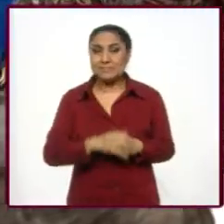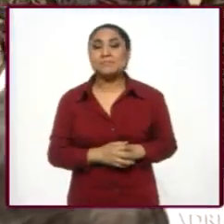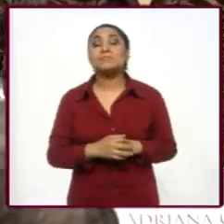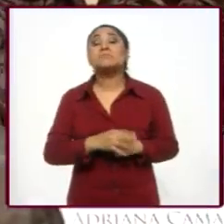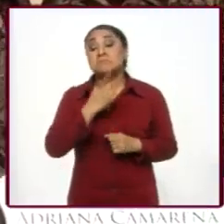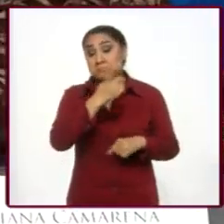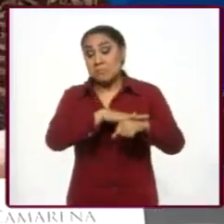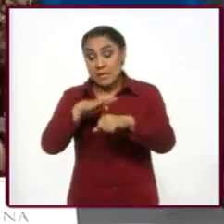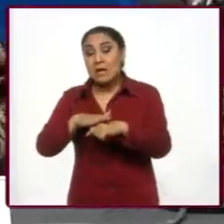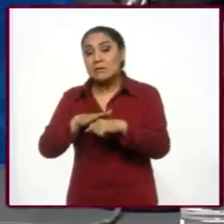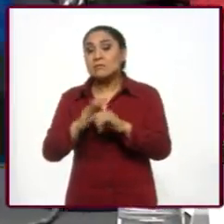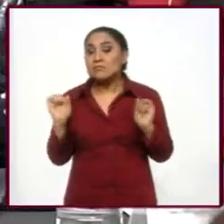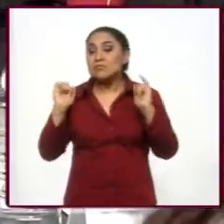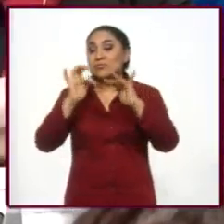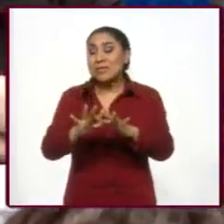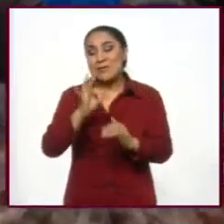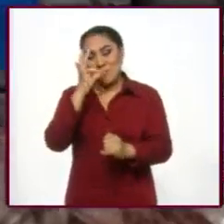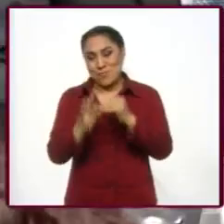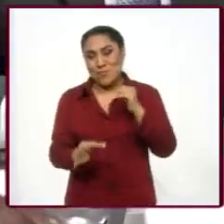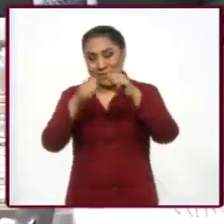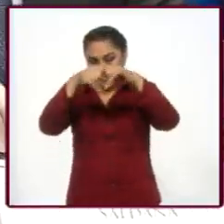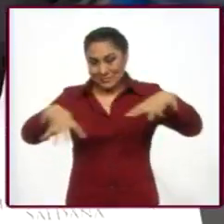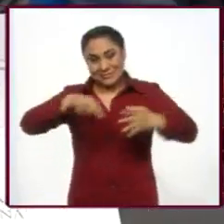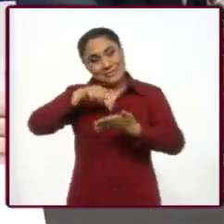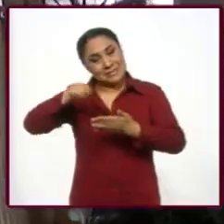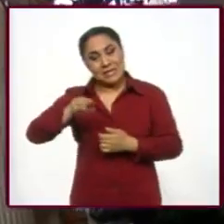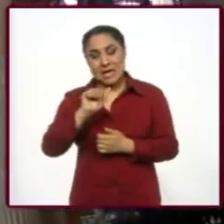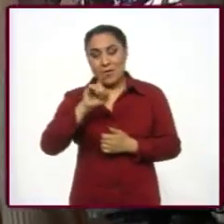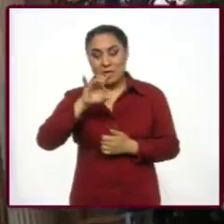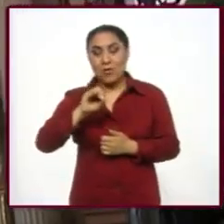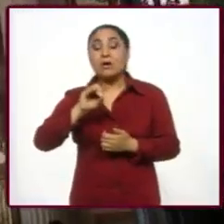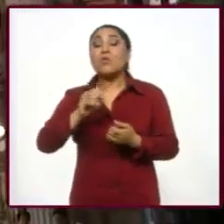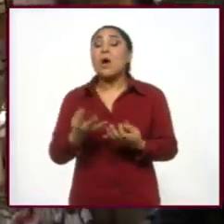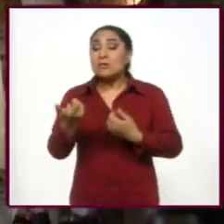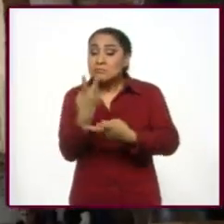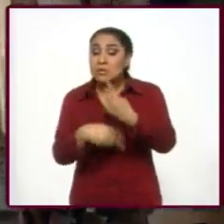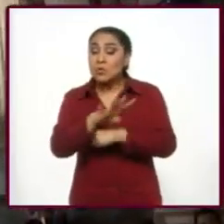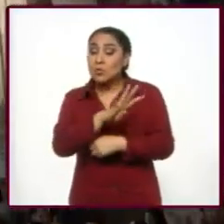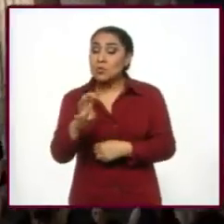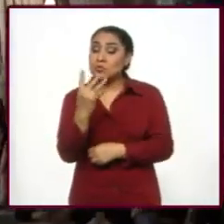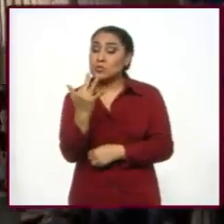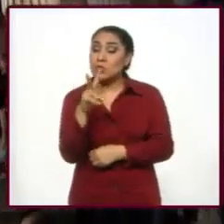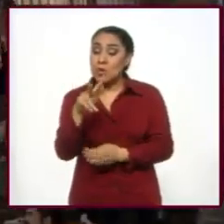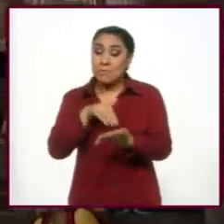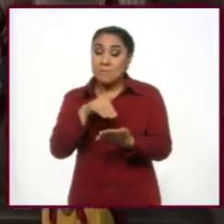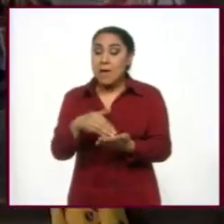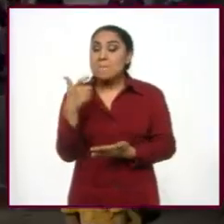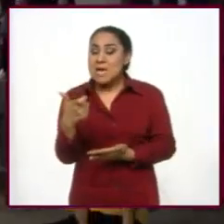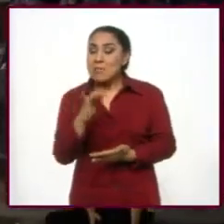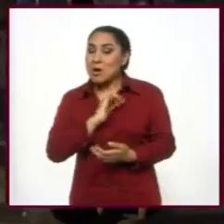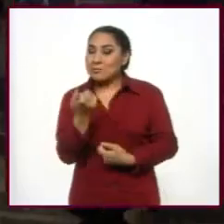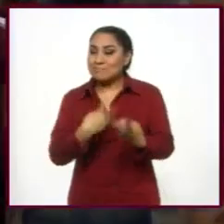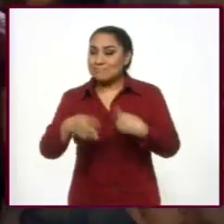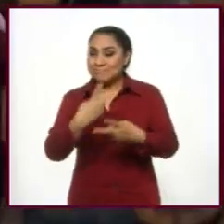preliminar que sumará la asistencia a la última función en la Alhóndiga, la derrama económica es de 458 millones de pesos.